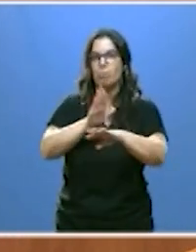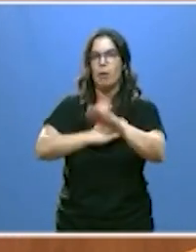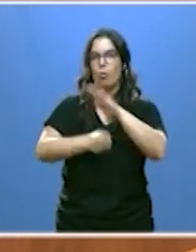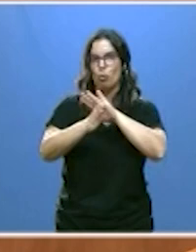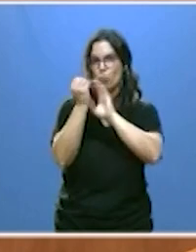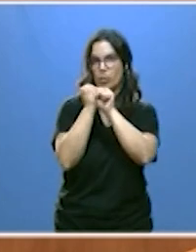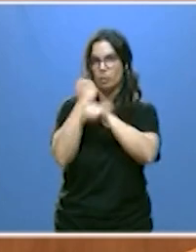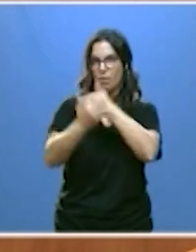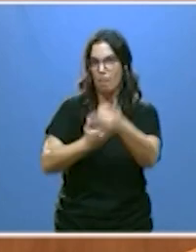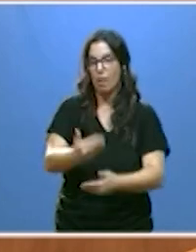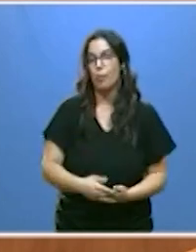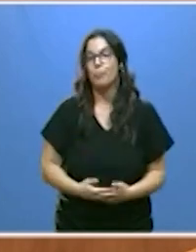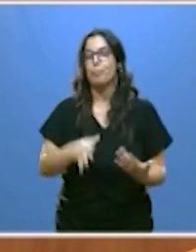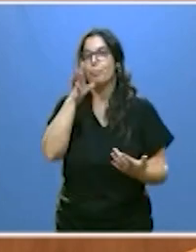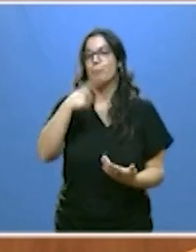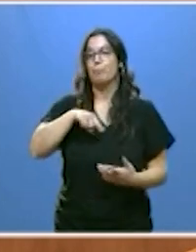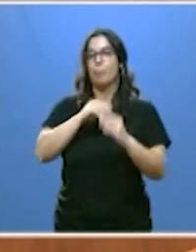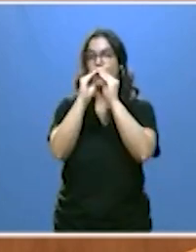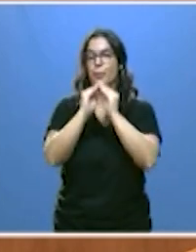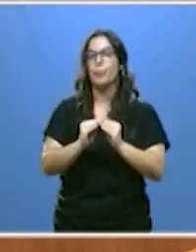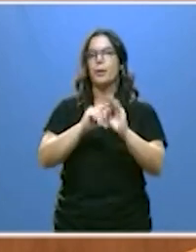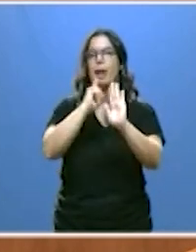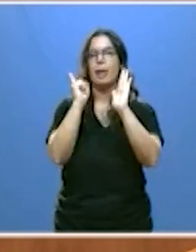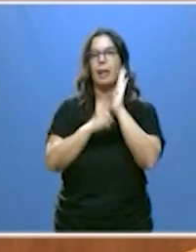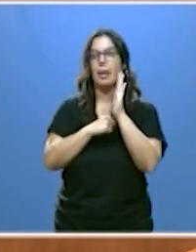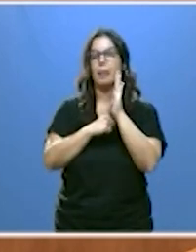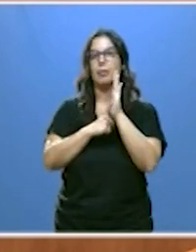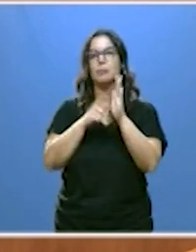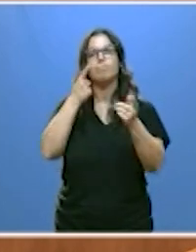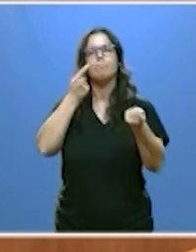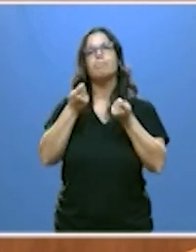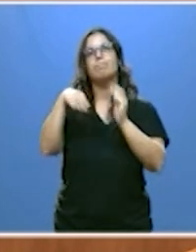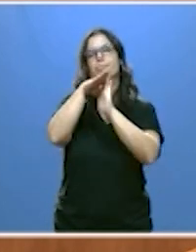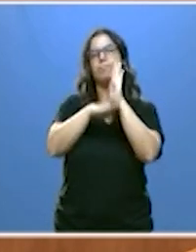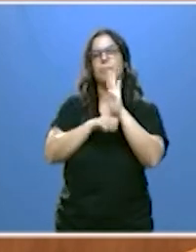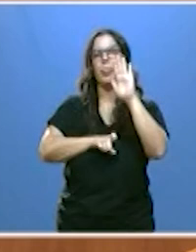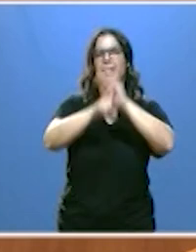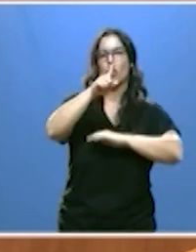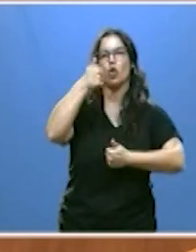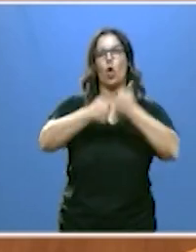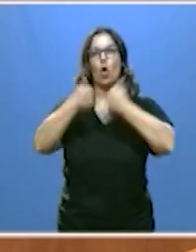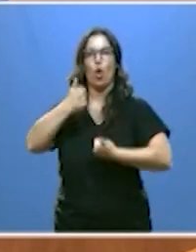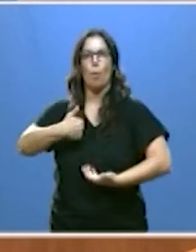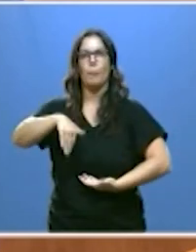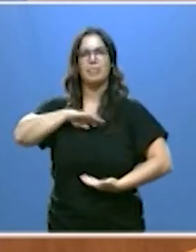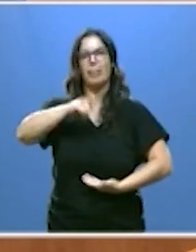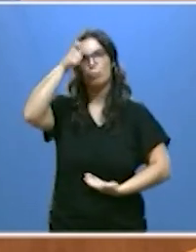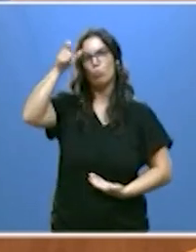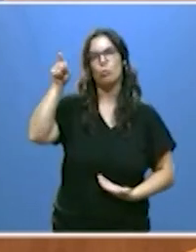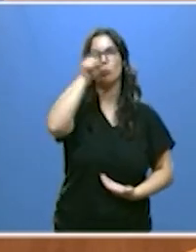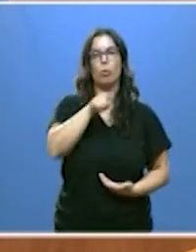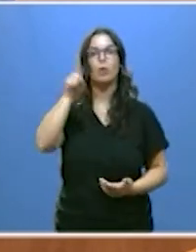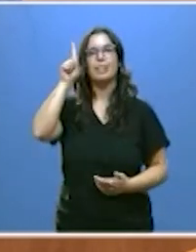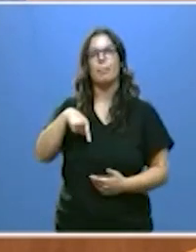por eso vamos a elaborar una ley que regule el desarrollo la competitividad rural y las